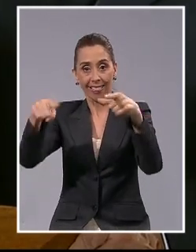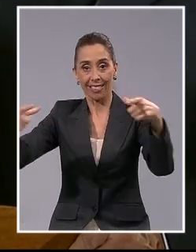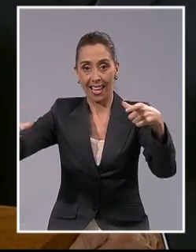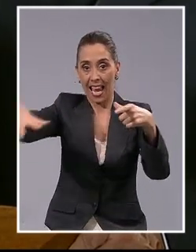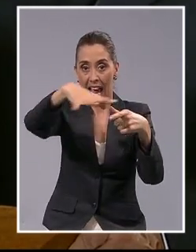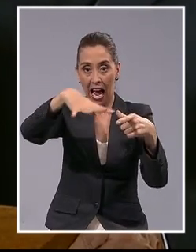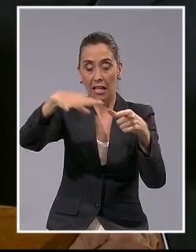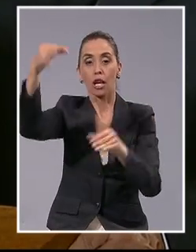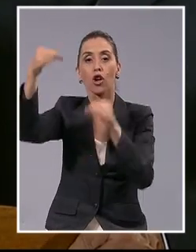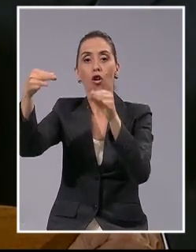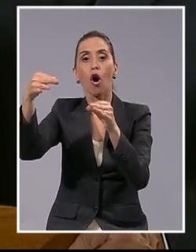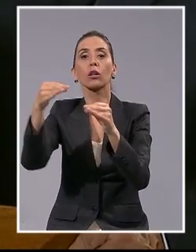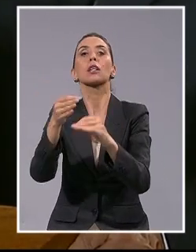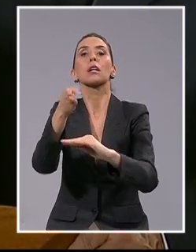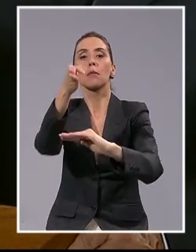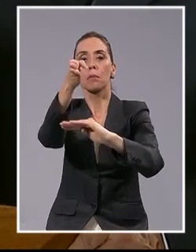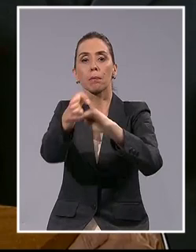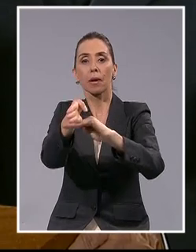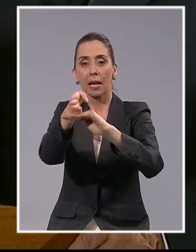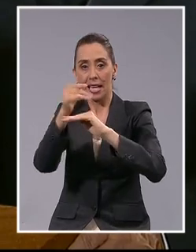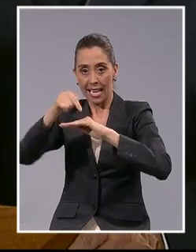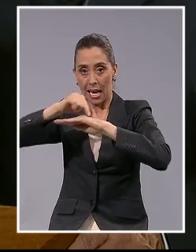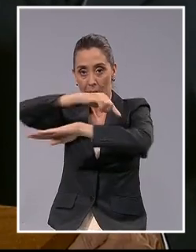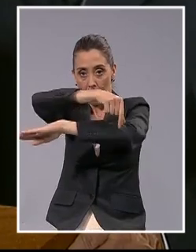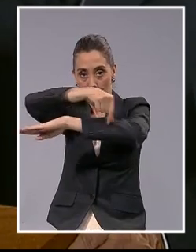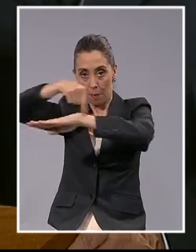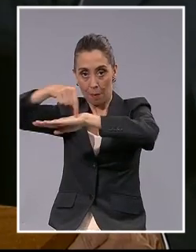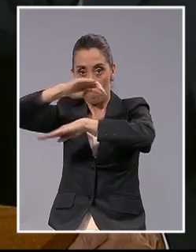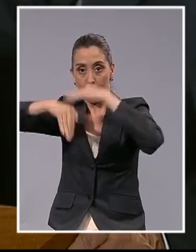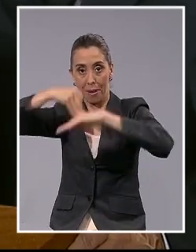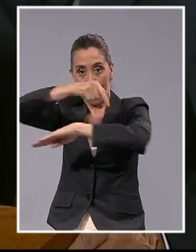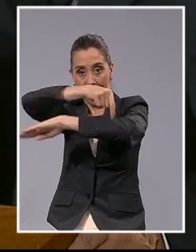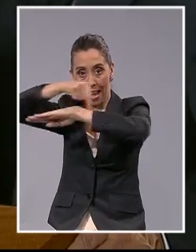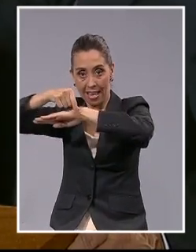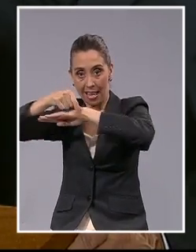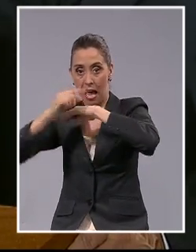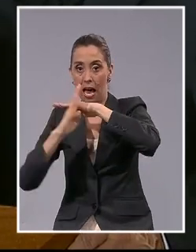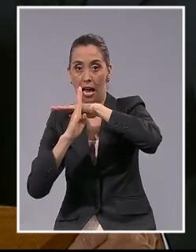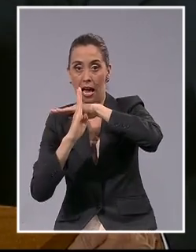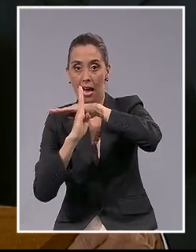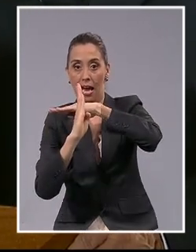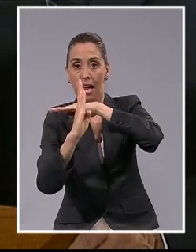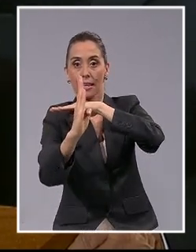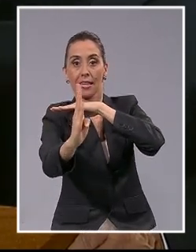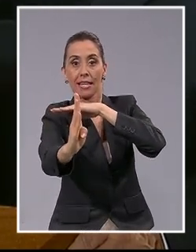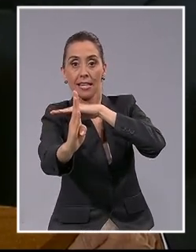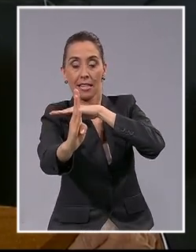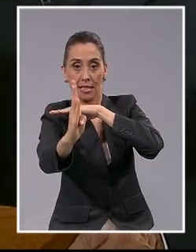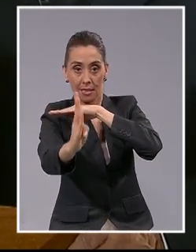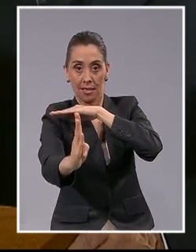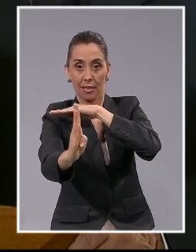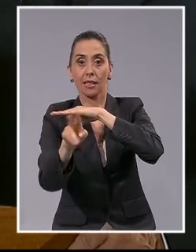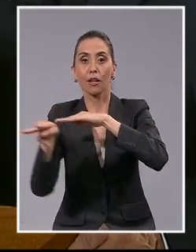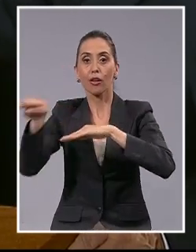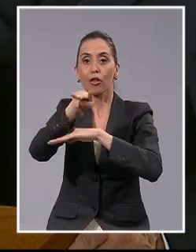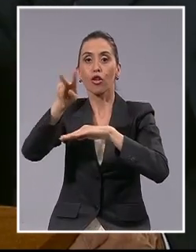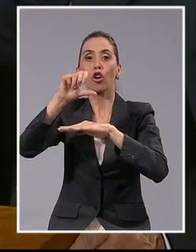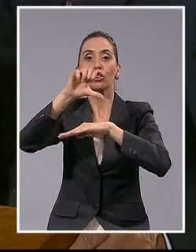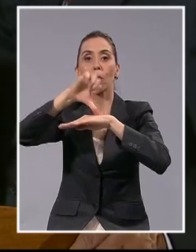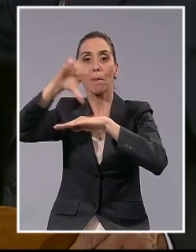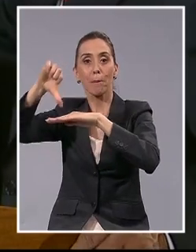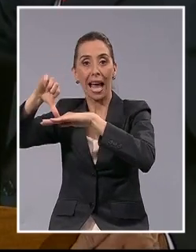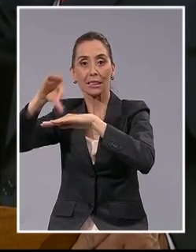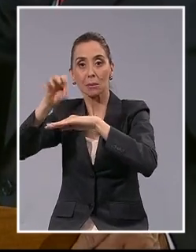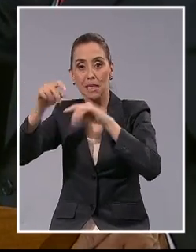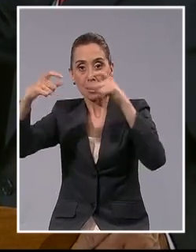partir de la costa misma y a través de una línea equidistante de las líneas de base de ambos países que se extendía